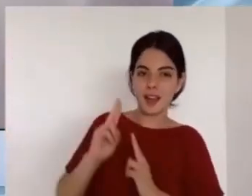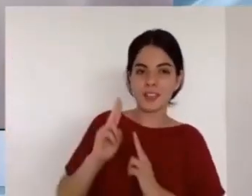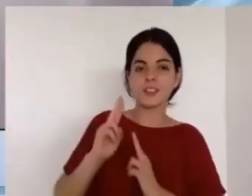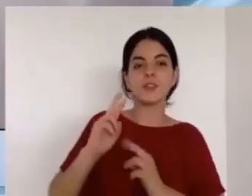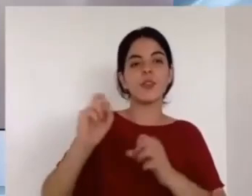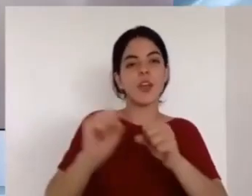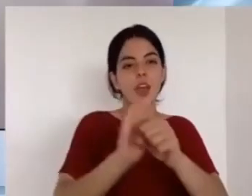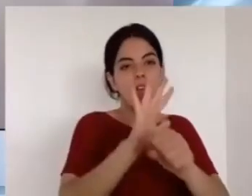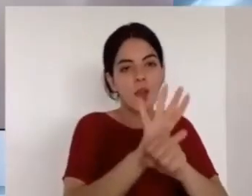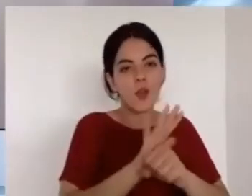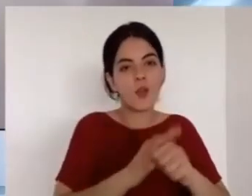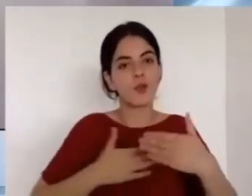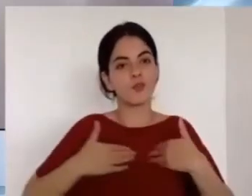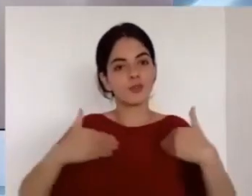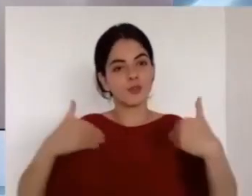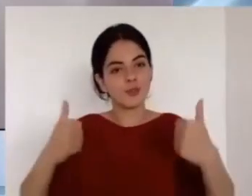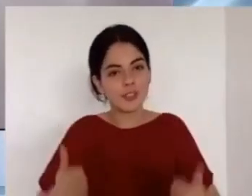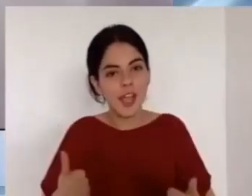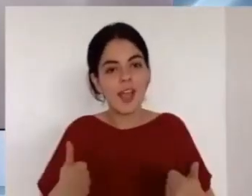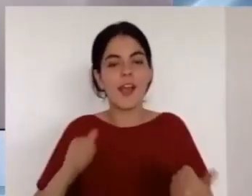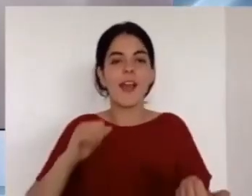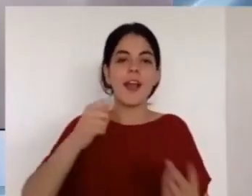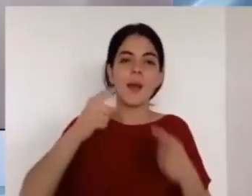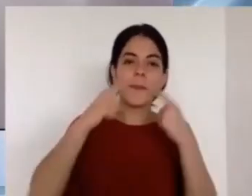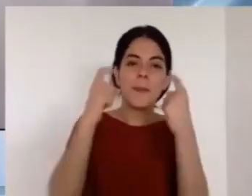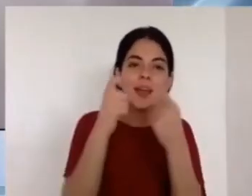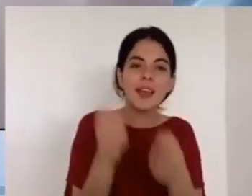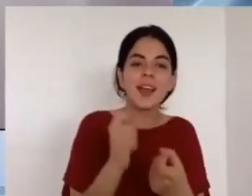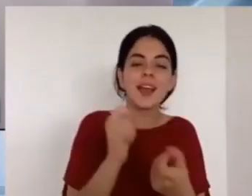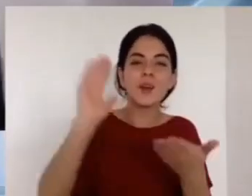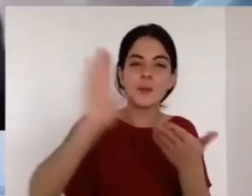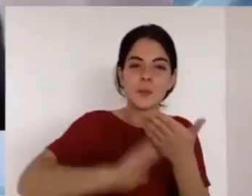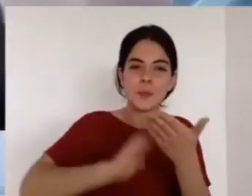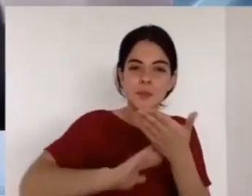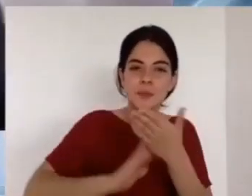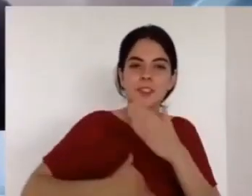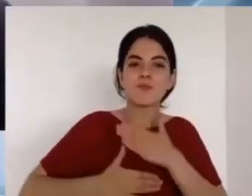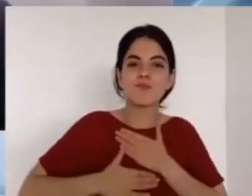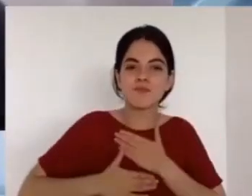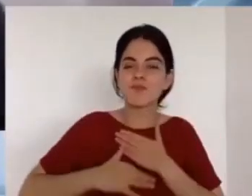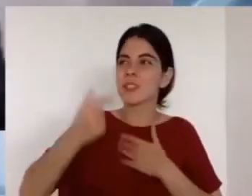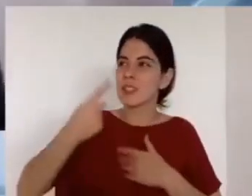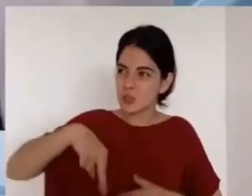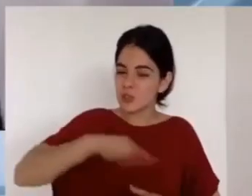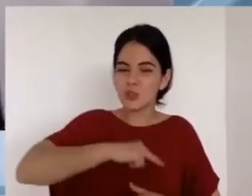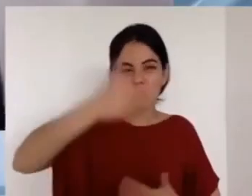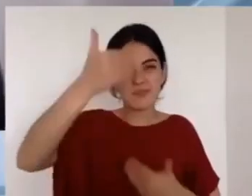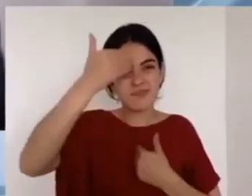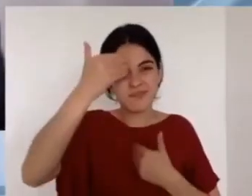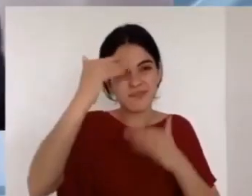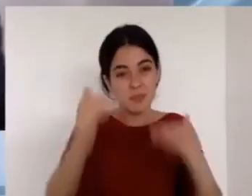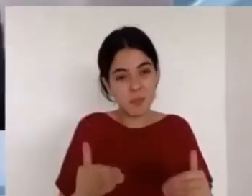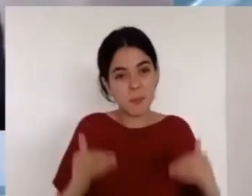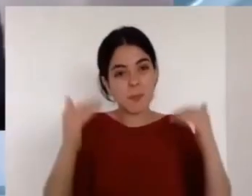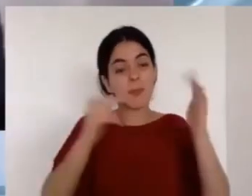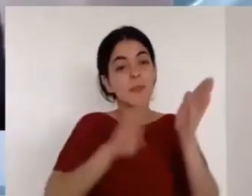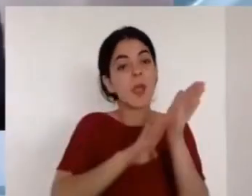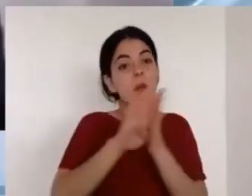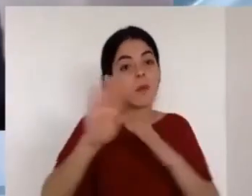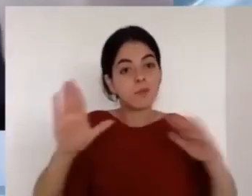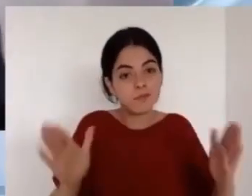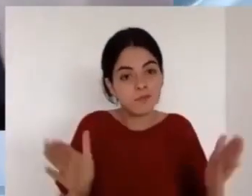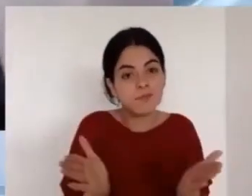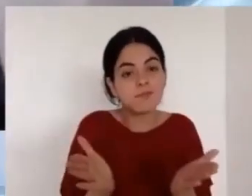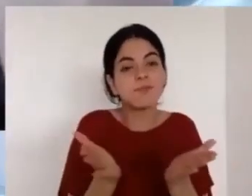mejorar en muchos aspectos casi siempre los informes que